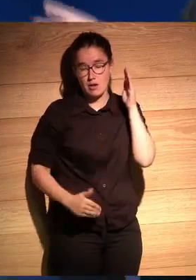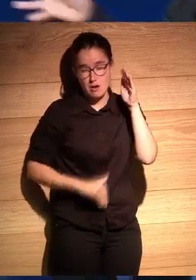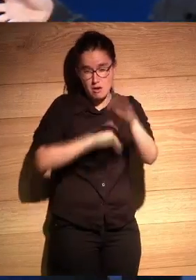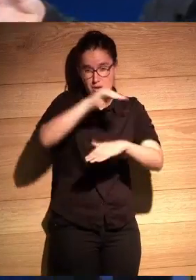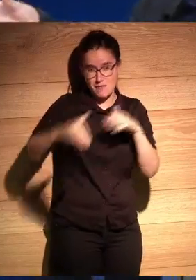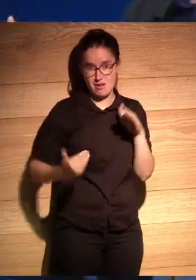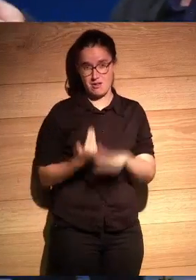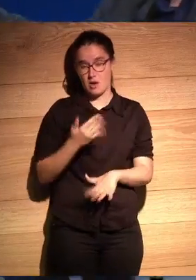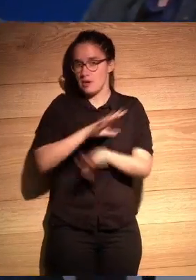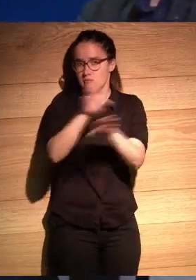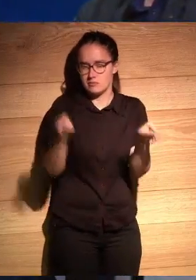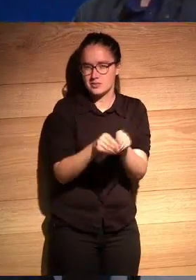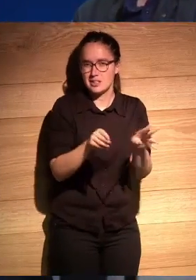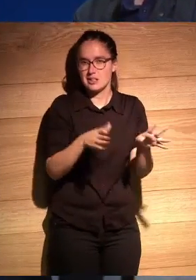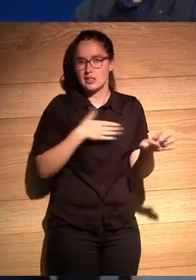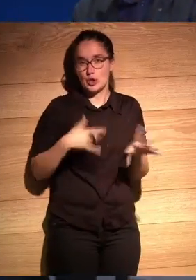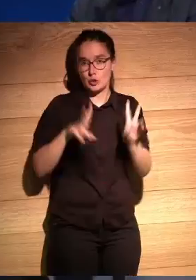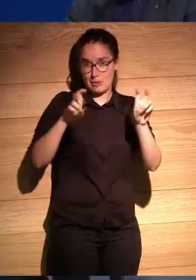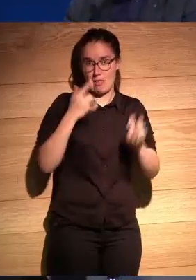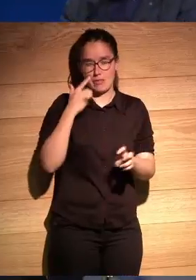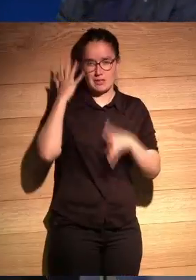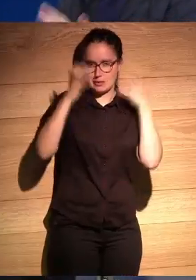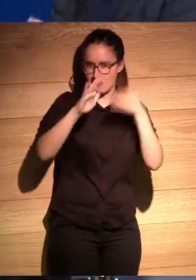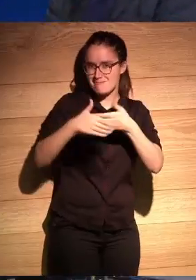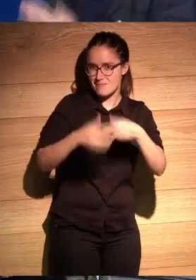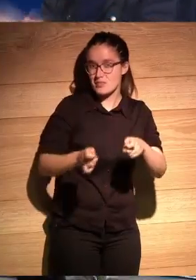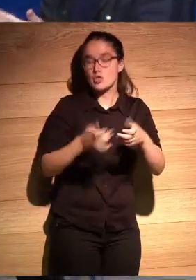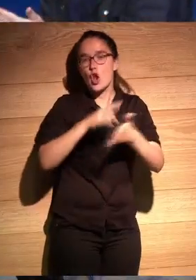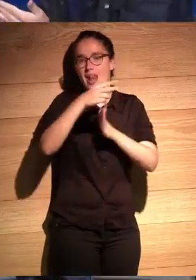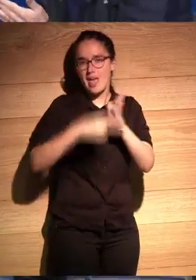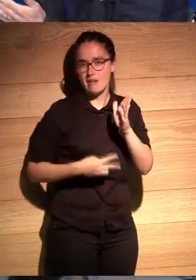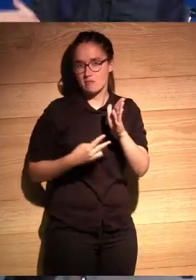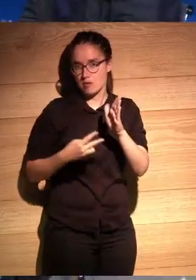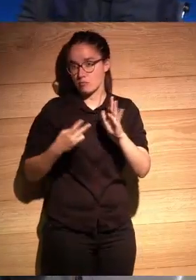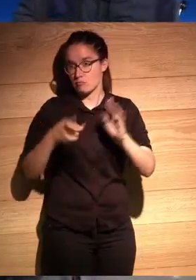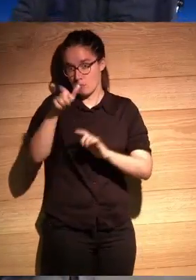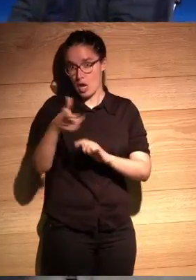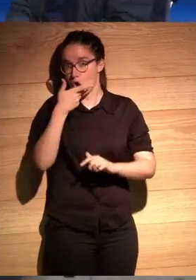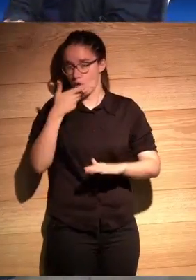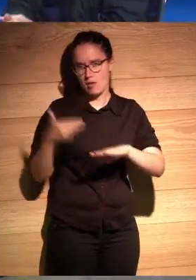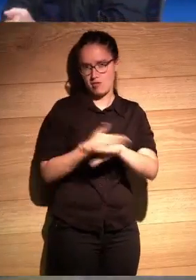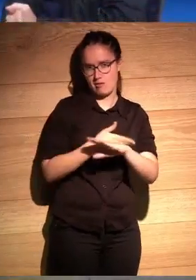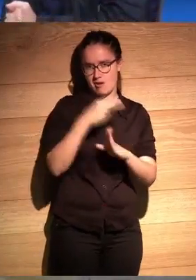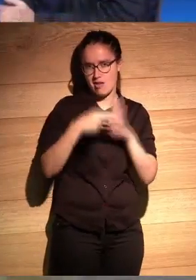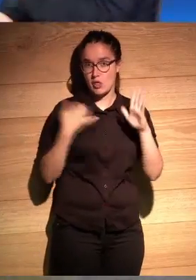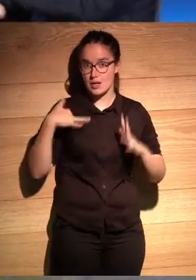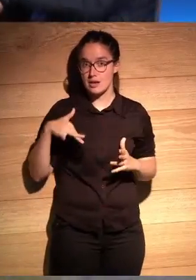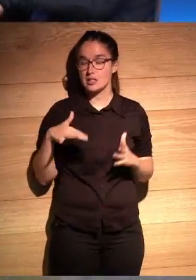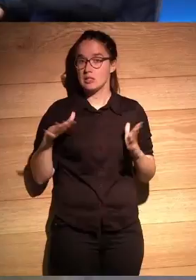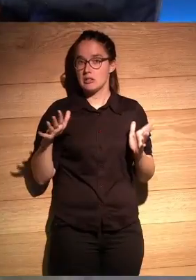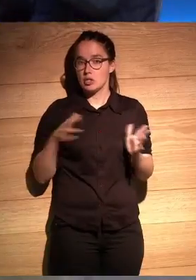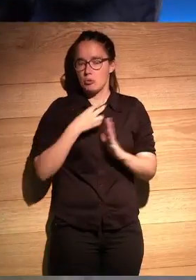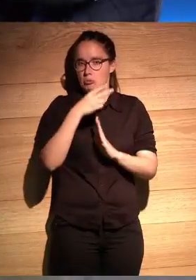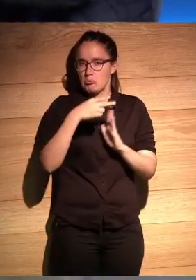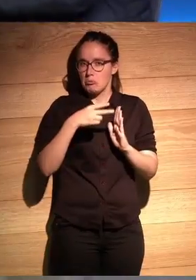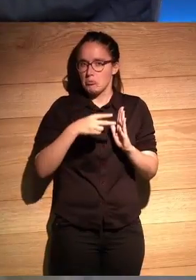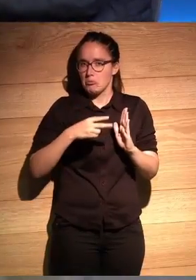terminar esto porque quiero cerrar con lo de los directives salvajes que yo los directives salvajes lo leí antes de conocerlo y después fui